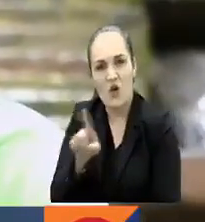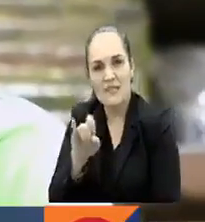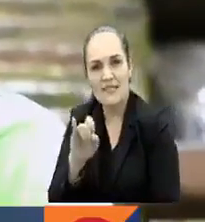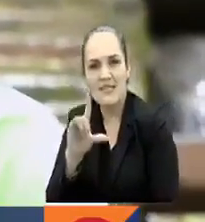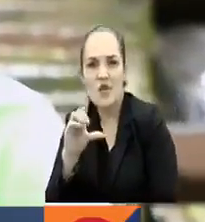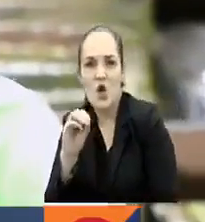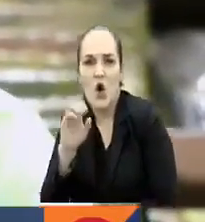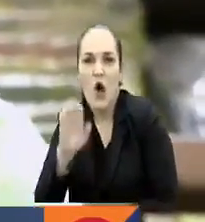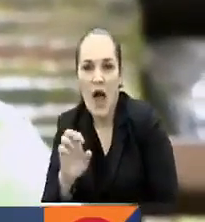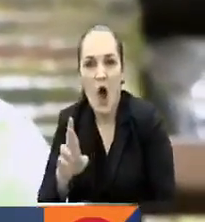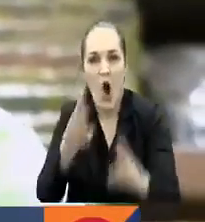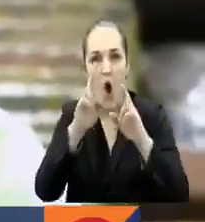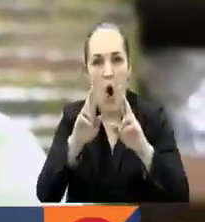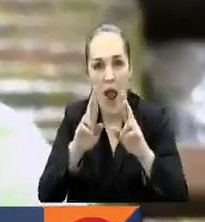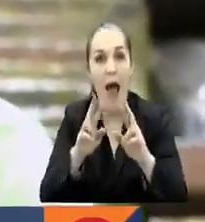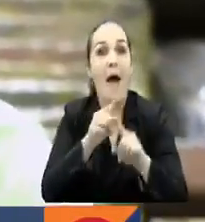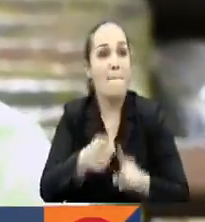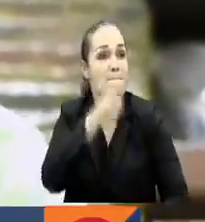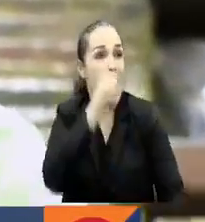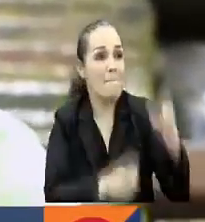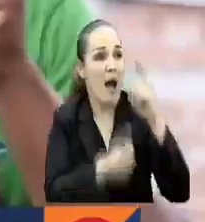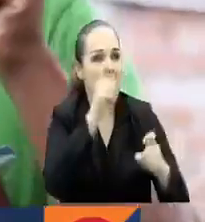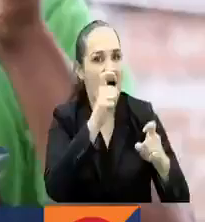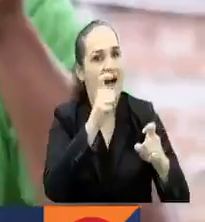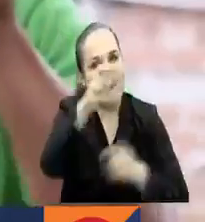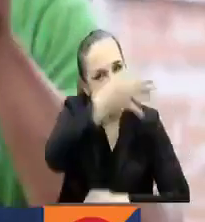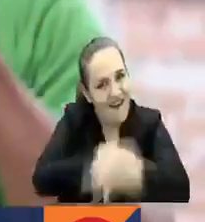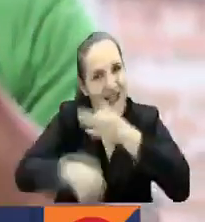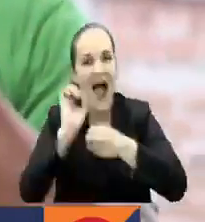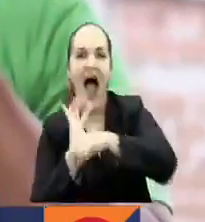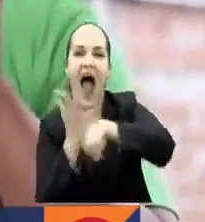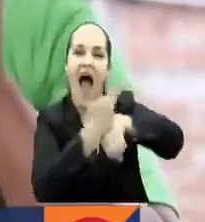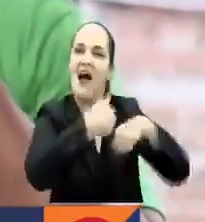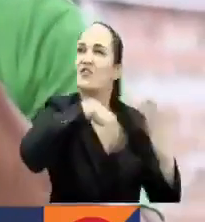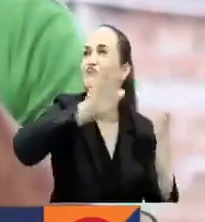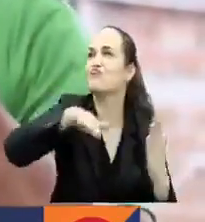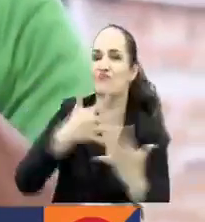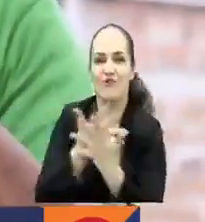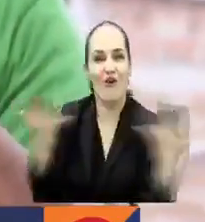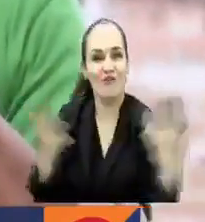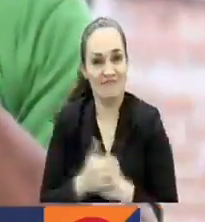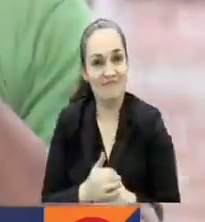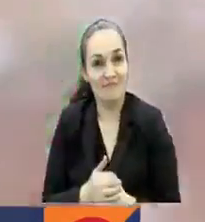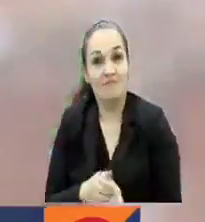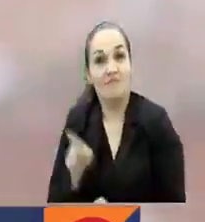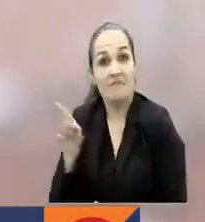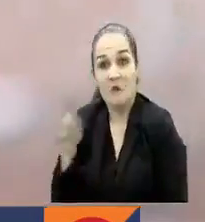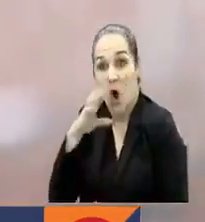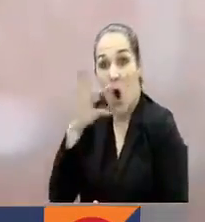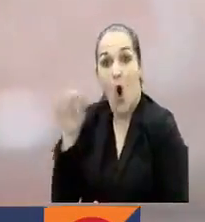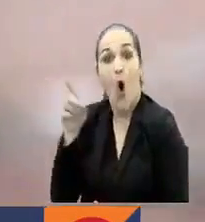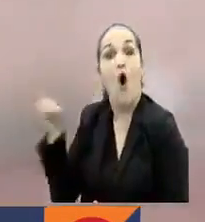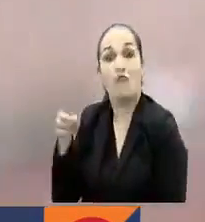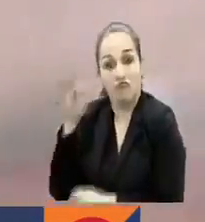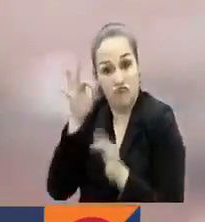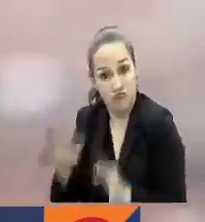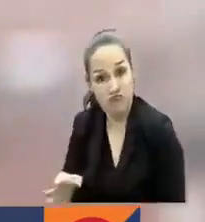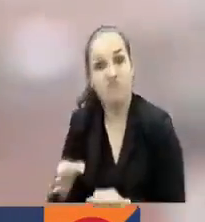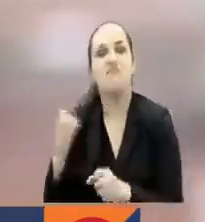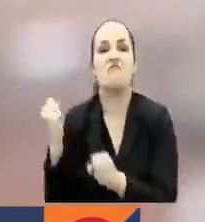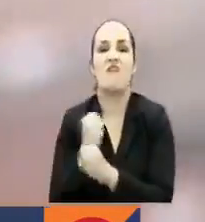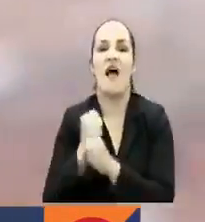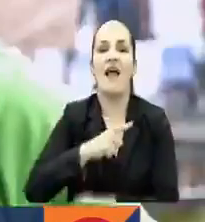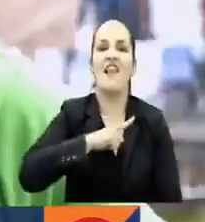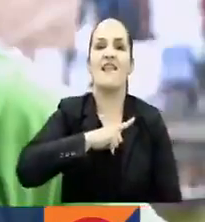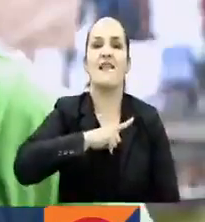caminárselas, sino seguir disparando, pero disparando arte. Fran, además de ser uno de los líderes del barrio, es el periodista y documenta todo lo